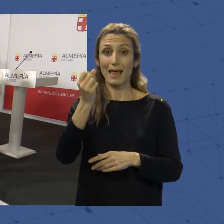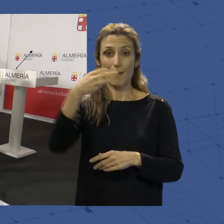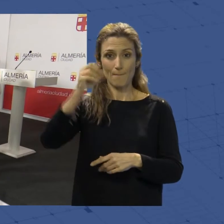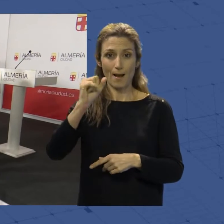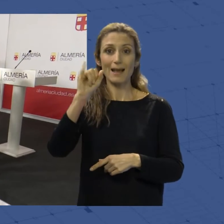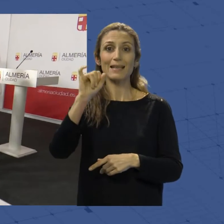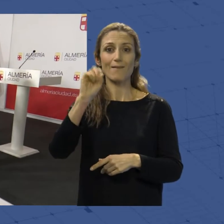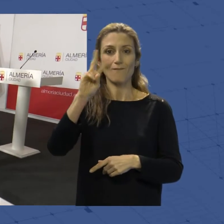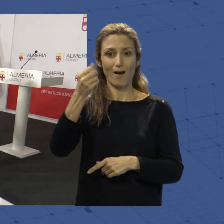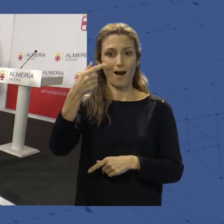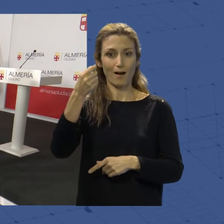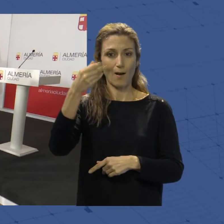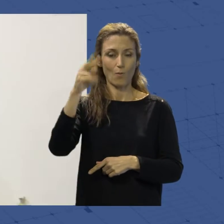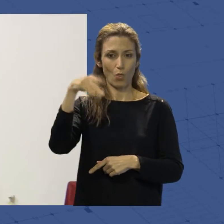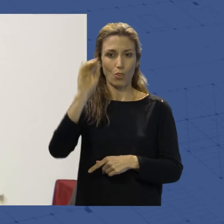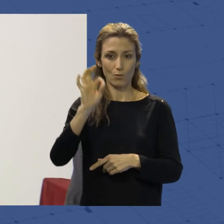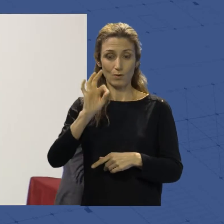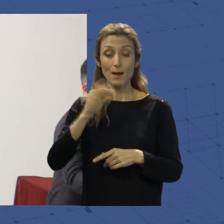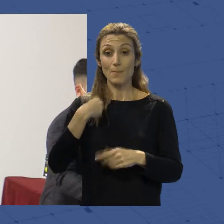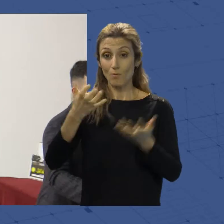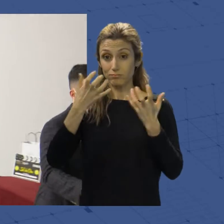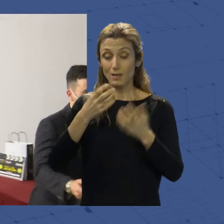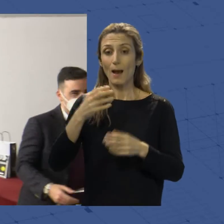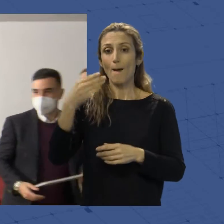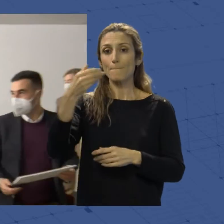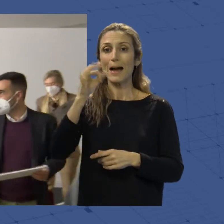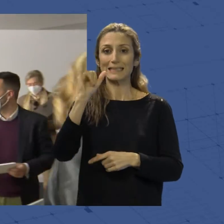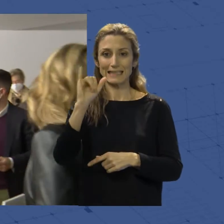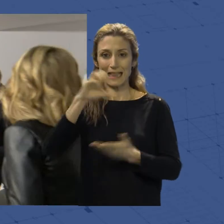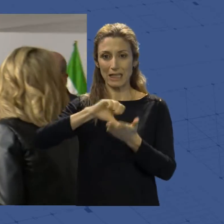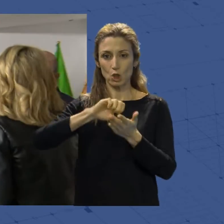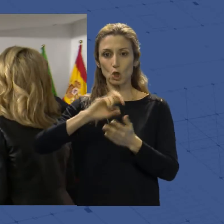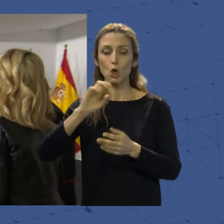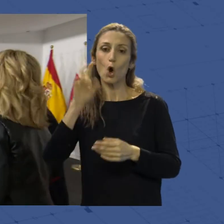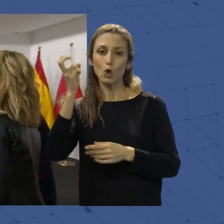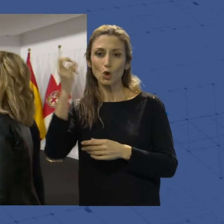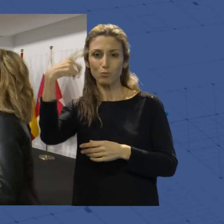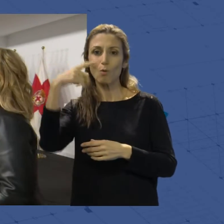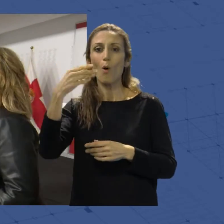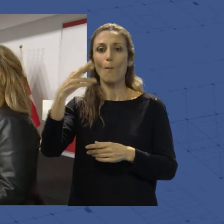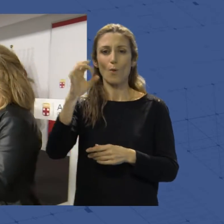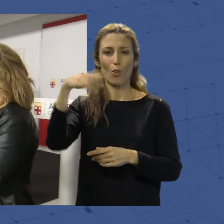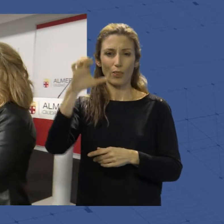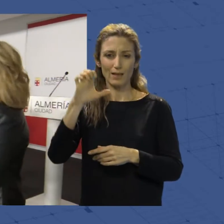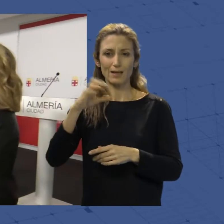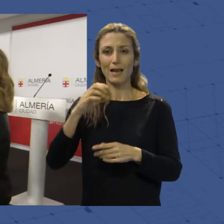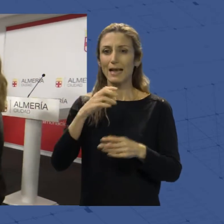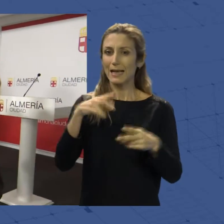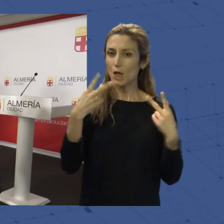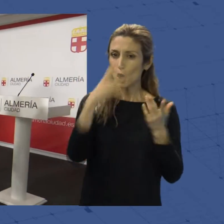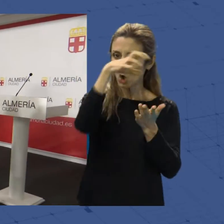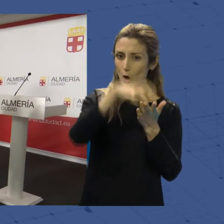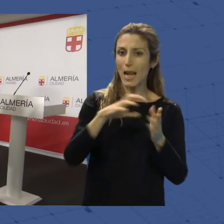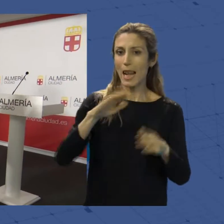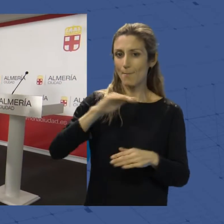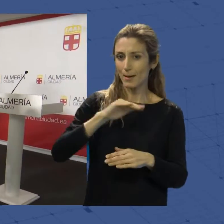plata ha recaído en el rincón de Basicentro, y en el sol de bronce se ha dado un triple empate entre Tortillería La Mala, Kiosco La Hormiguita y Bodega